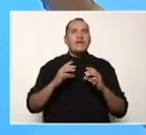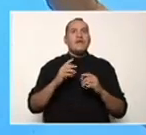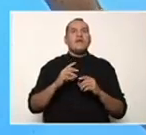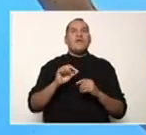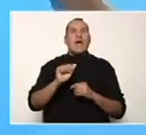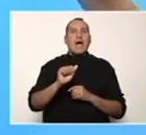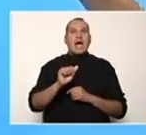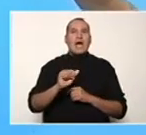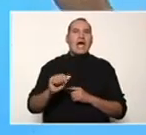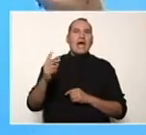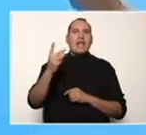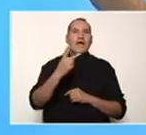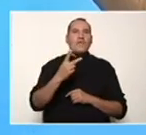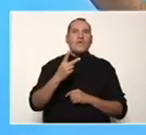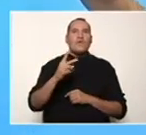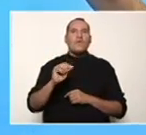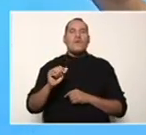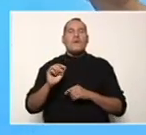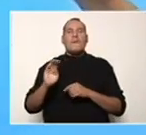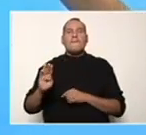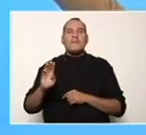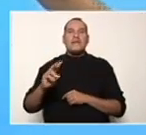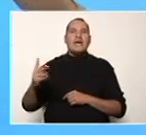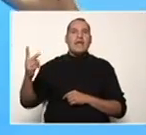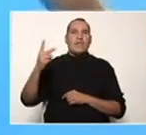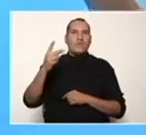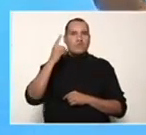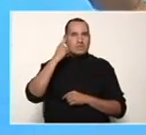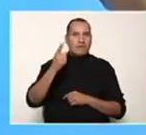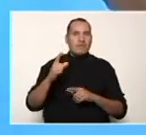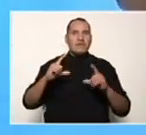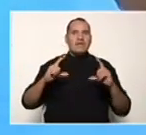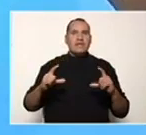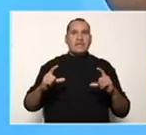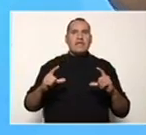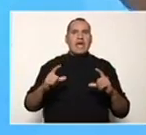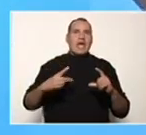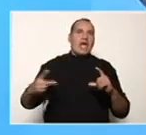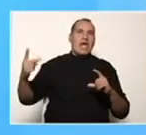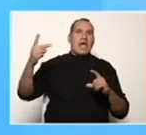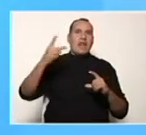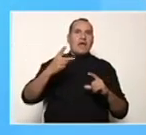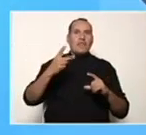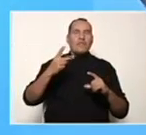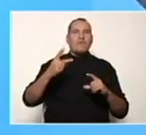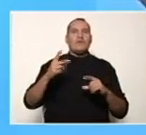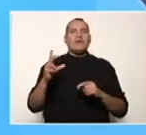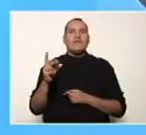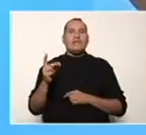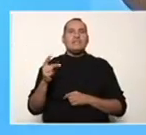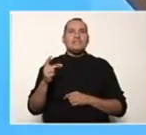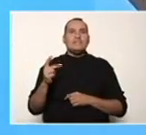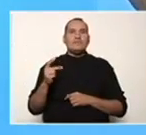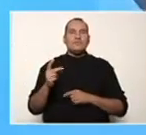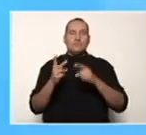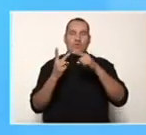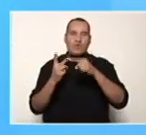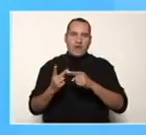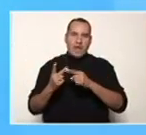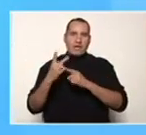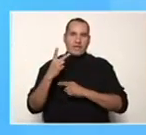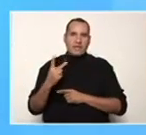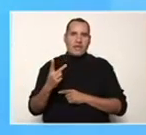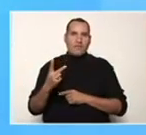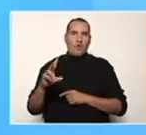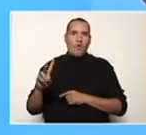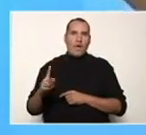término que es raíz de 3, menos elevo al cuadrado el